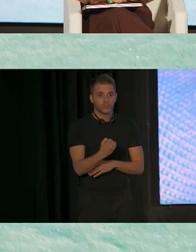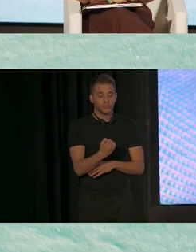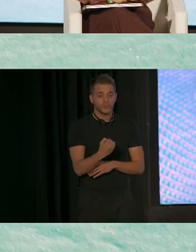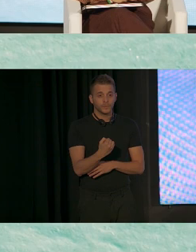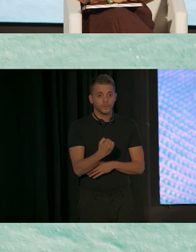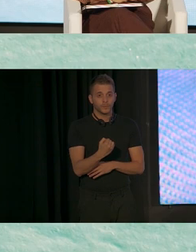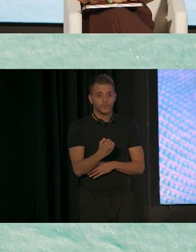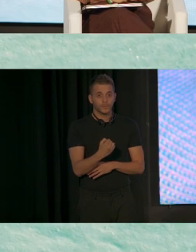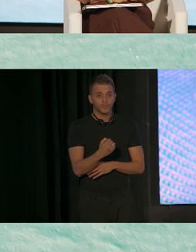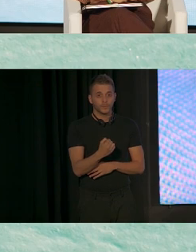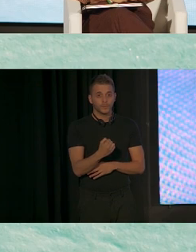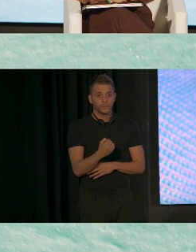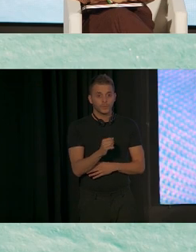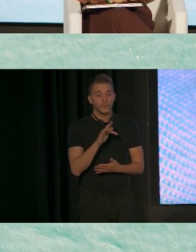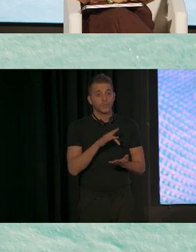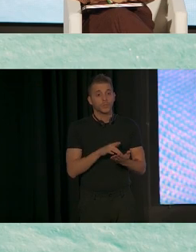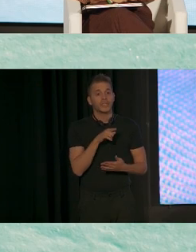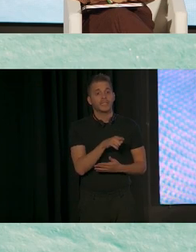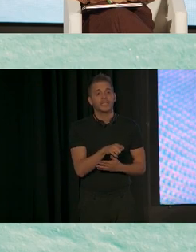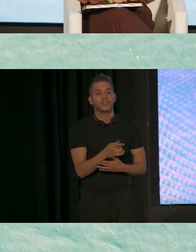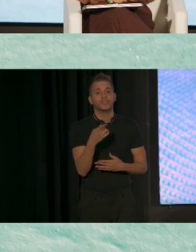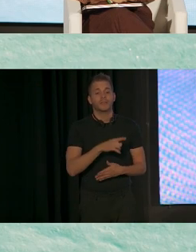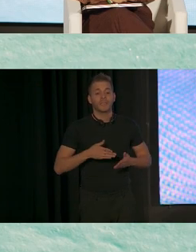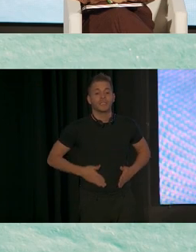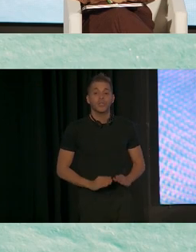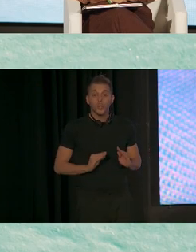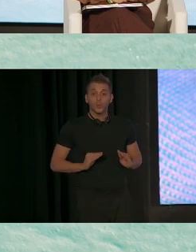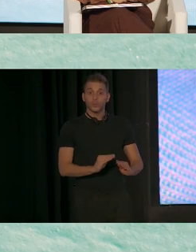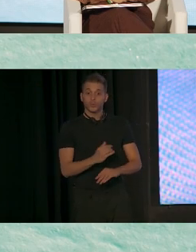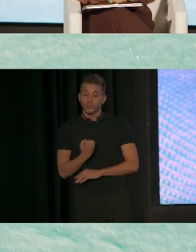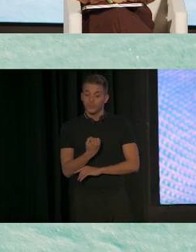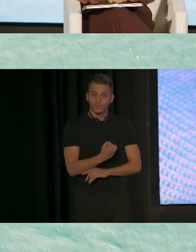cómo apoyar a su hijo con la discapacidad.